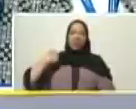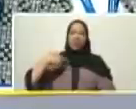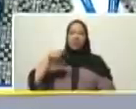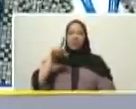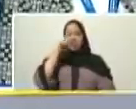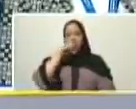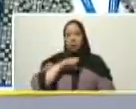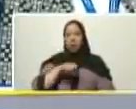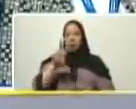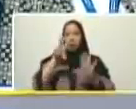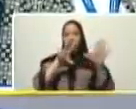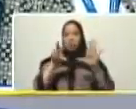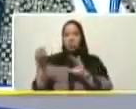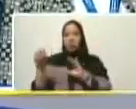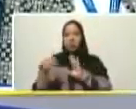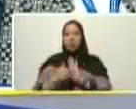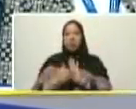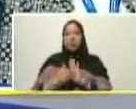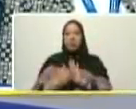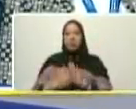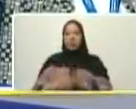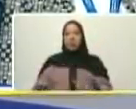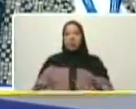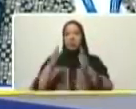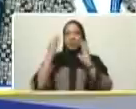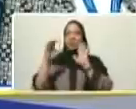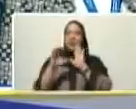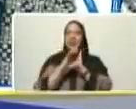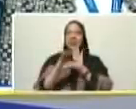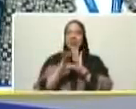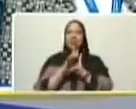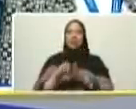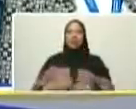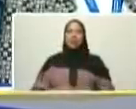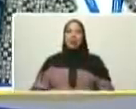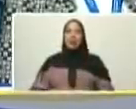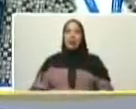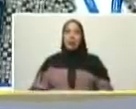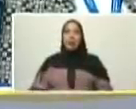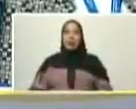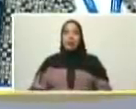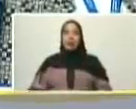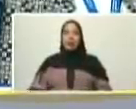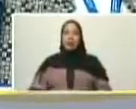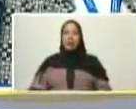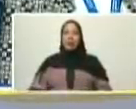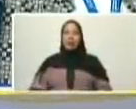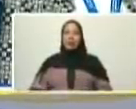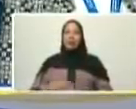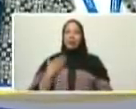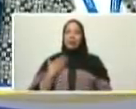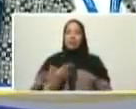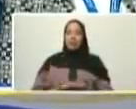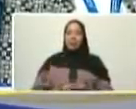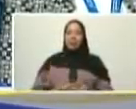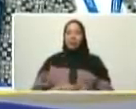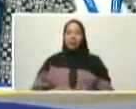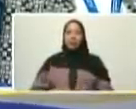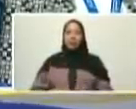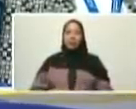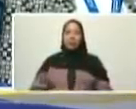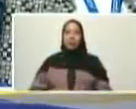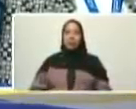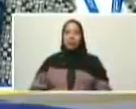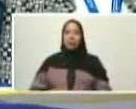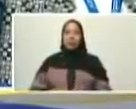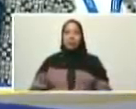en Lomas de Urdaneta con Pedro Infante padre el papá del ministro por Lomas de